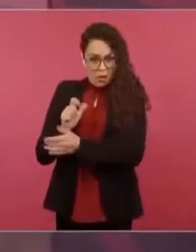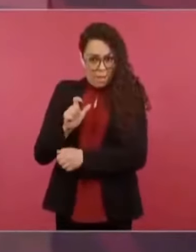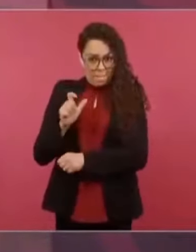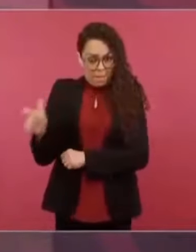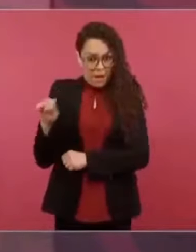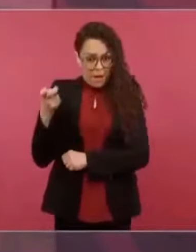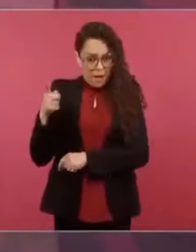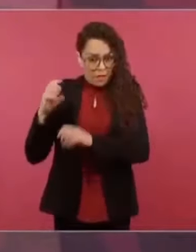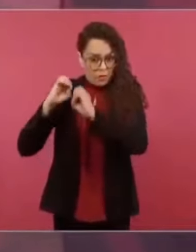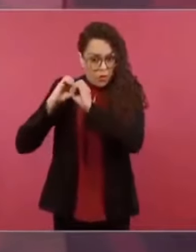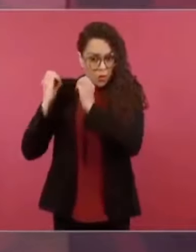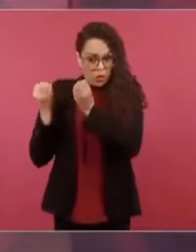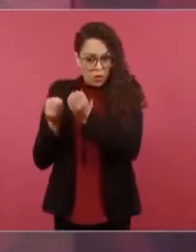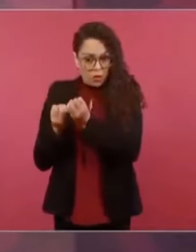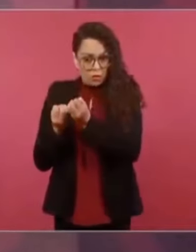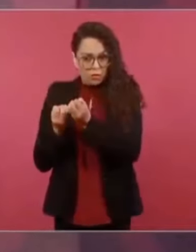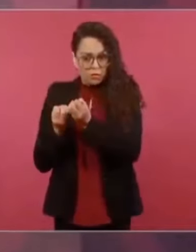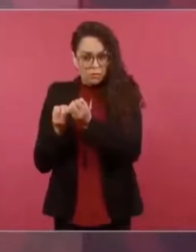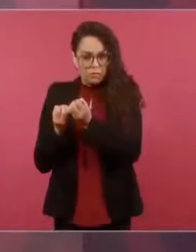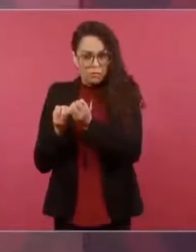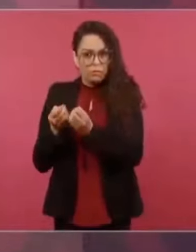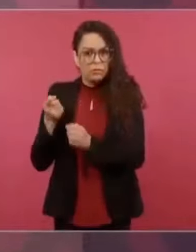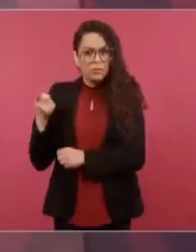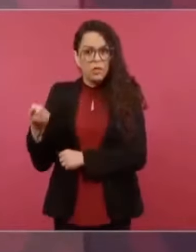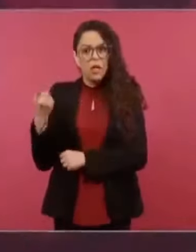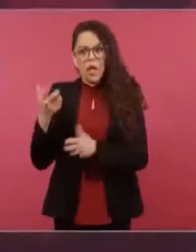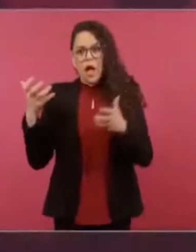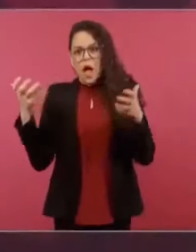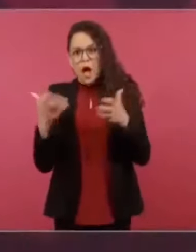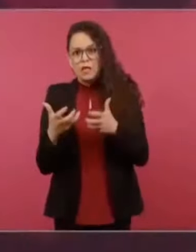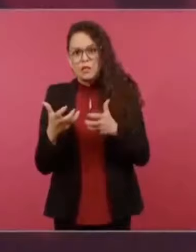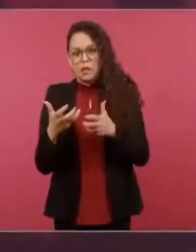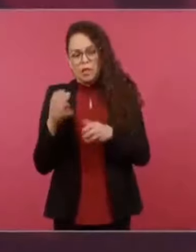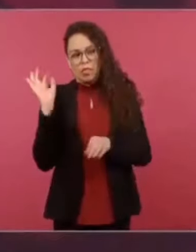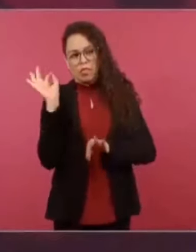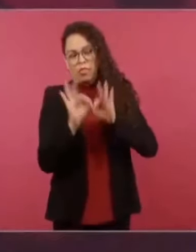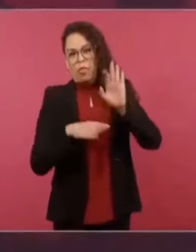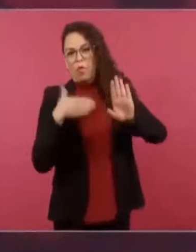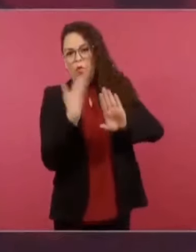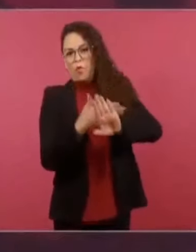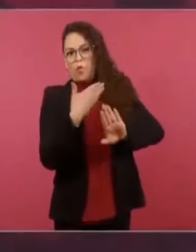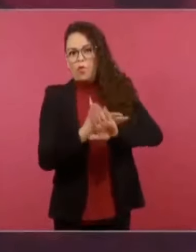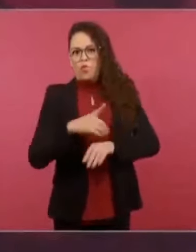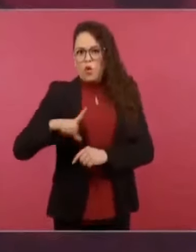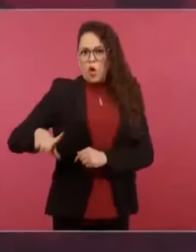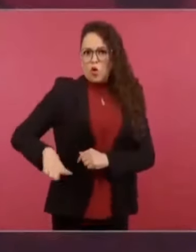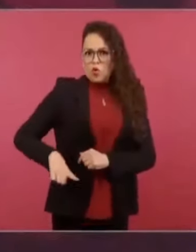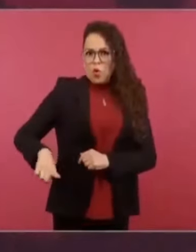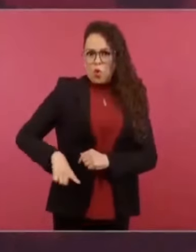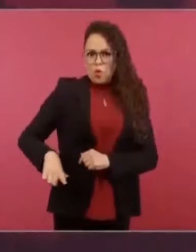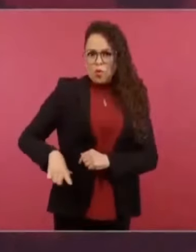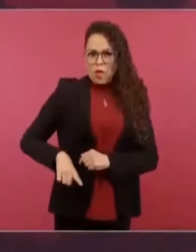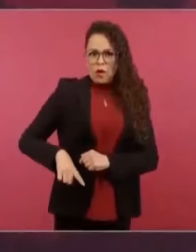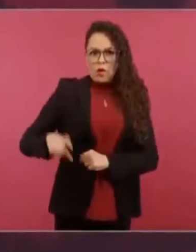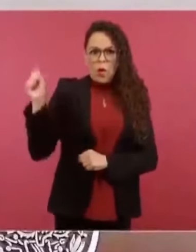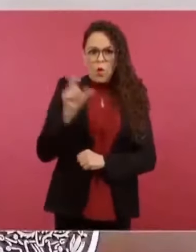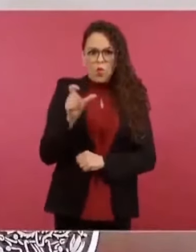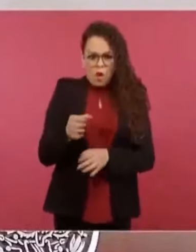para golpear a un gobierno legal legítimamente constituido en México?